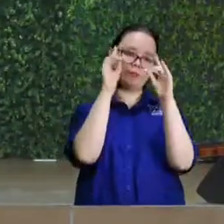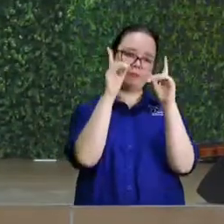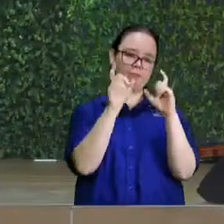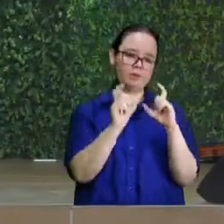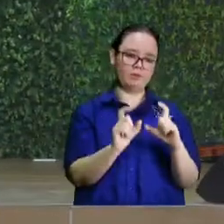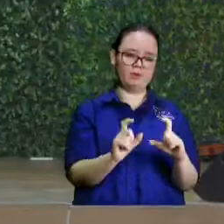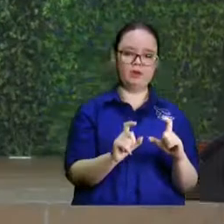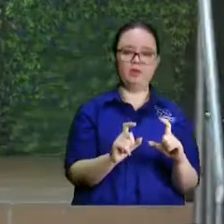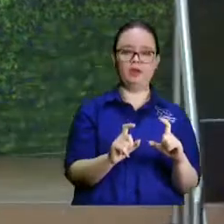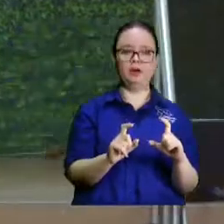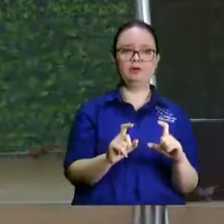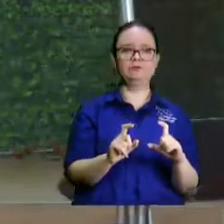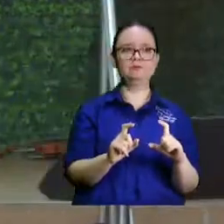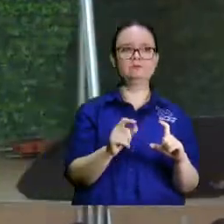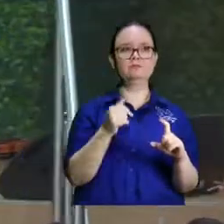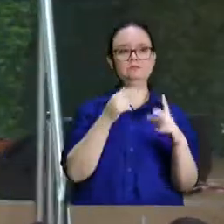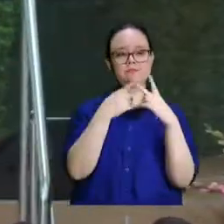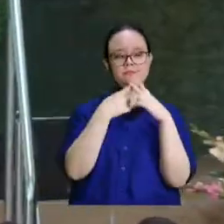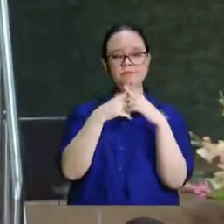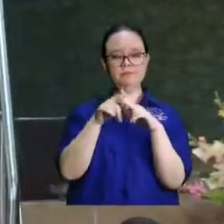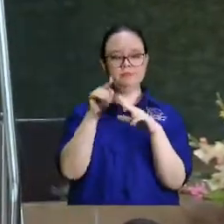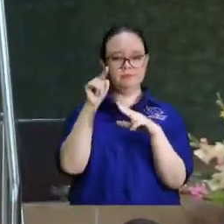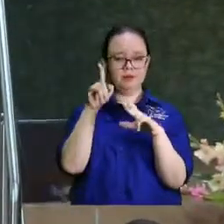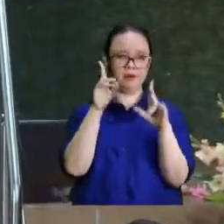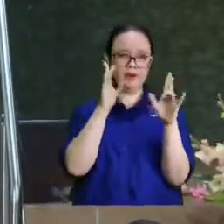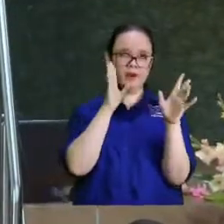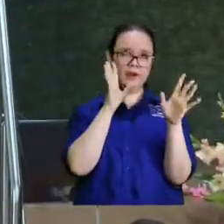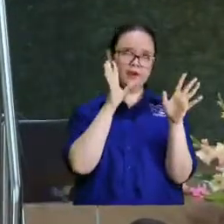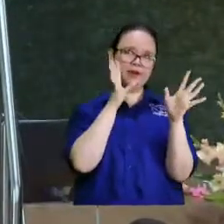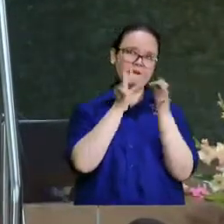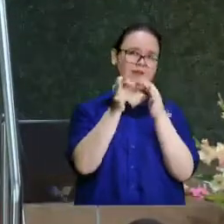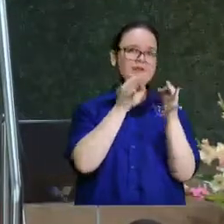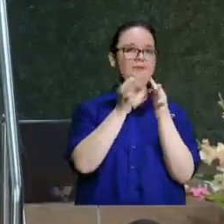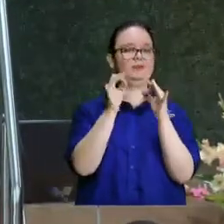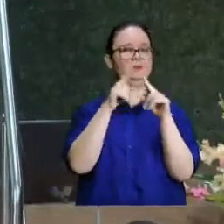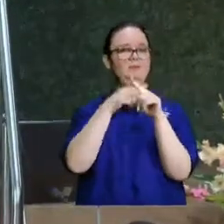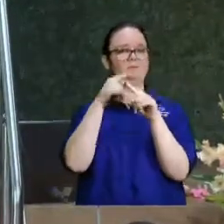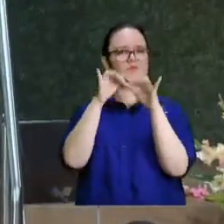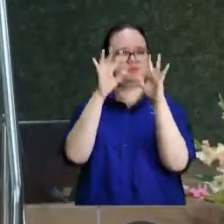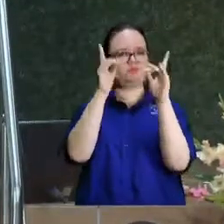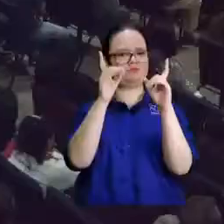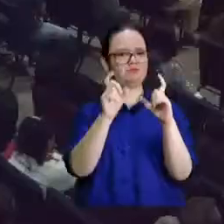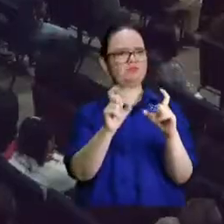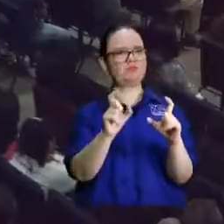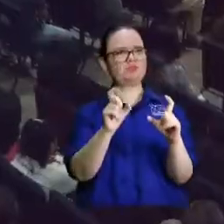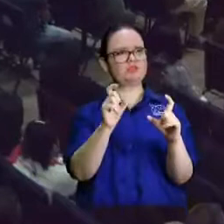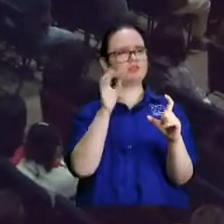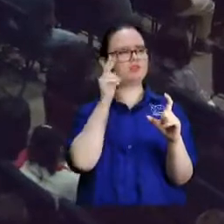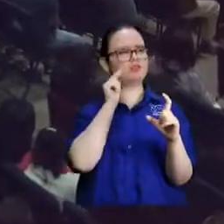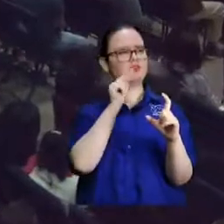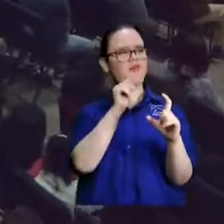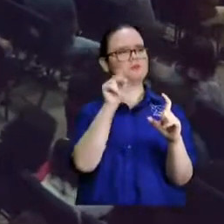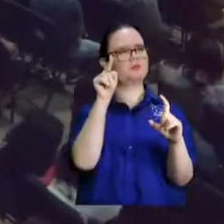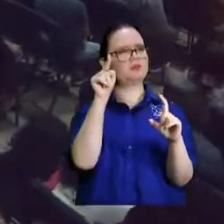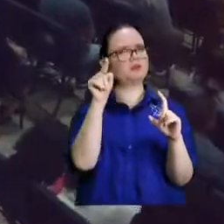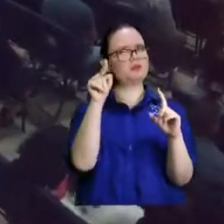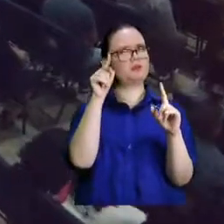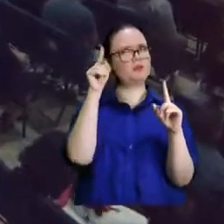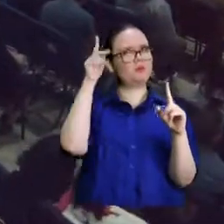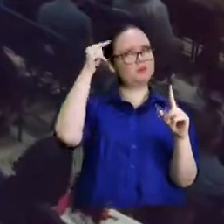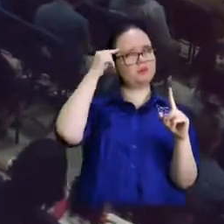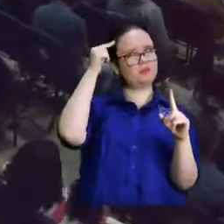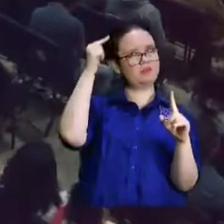porque es que ¿sabe por qué me fui por ese lado? porque muchos cuando uno habla de doctrina piensan ah es una cosa teológica que está desviada